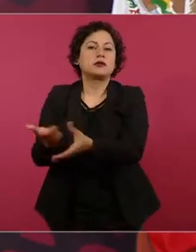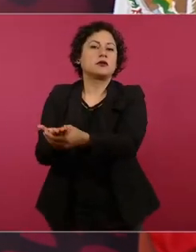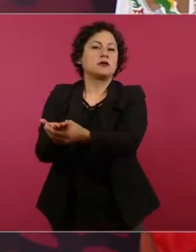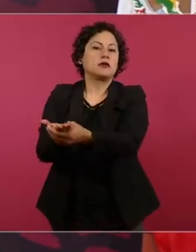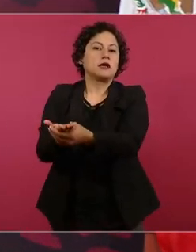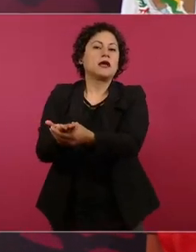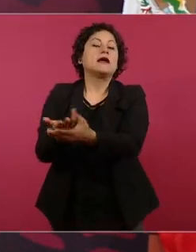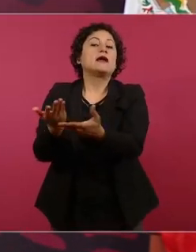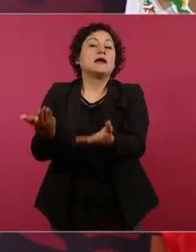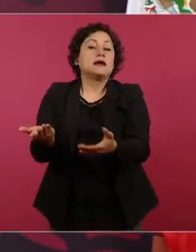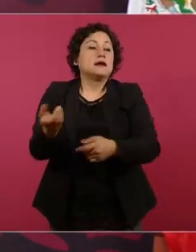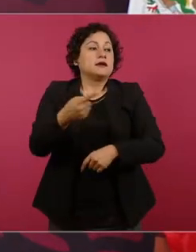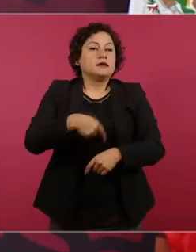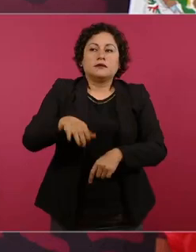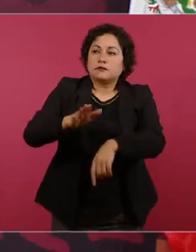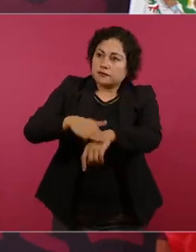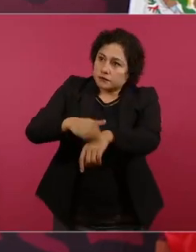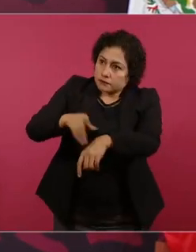mismos ministros